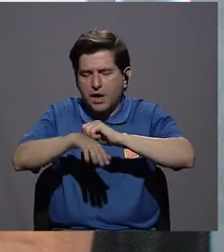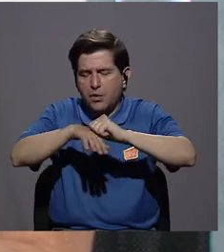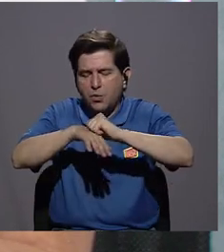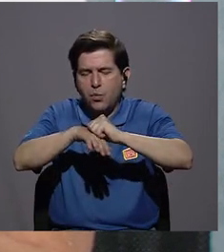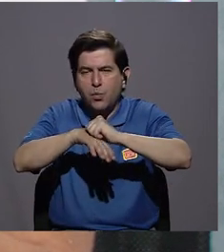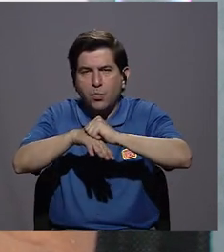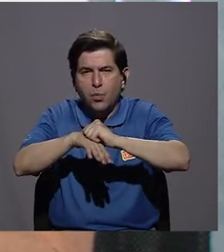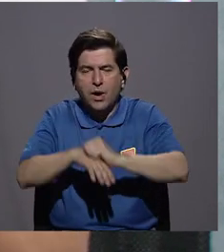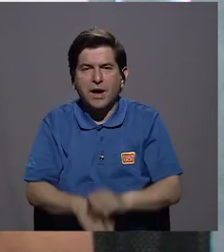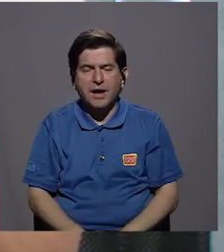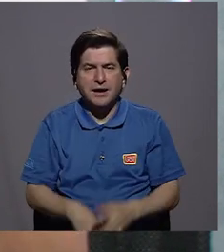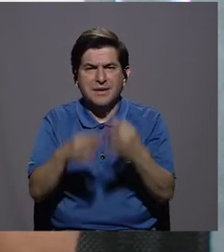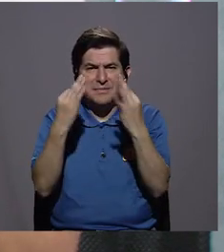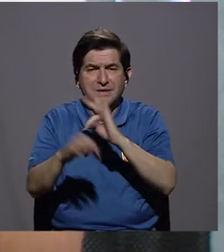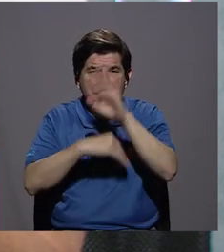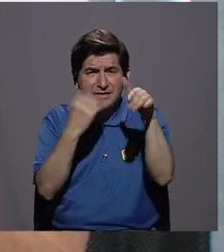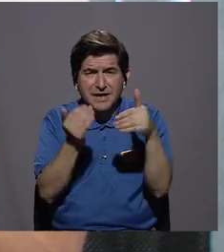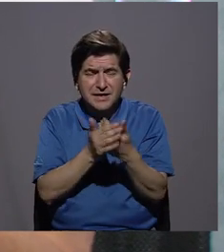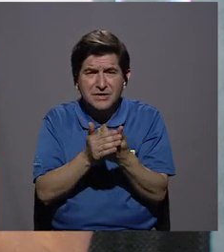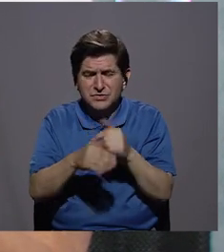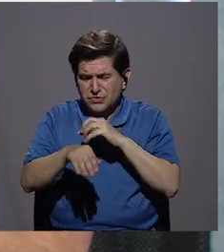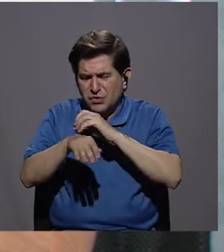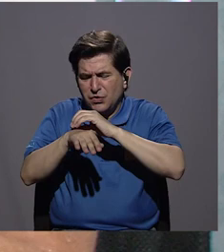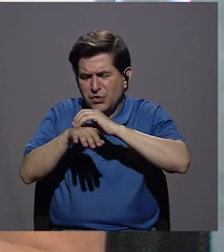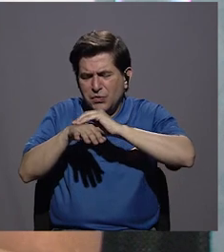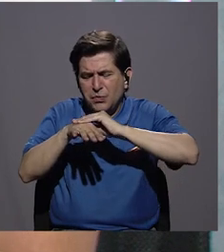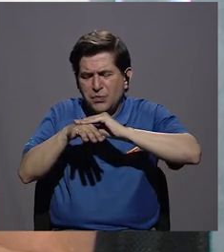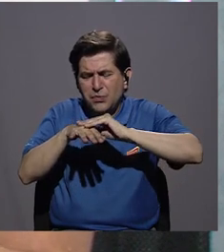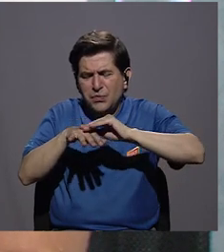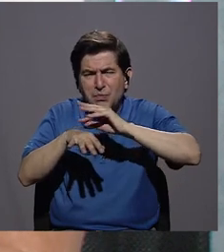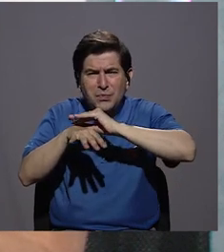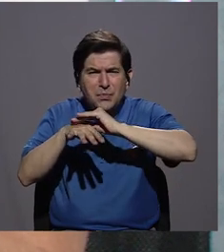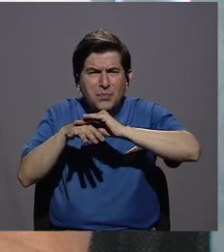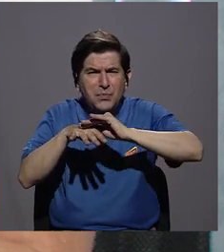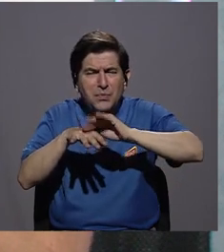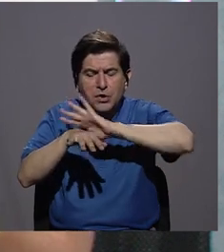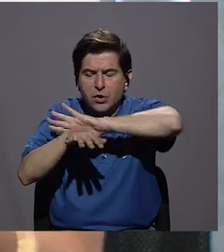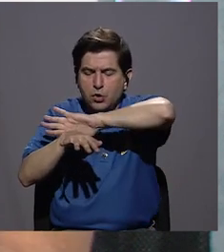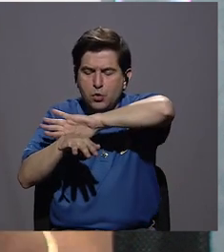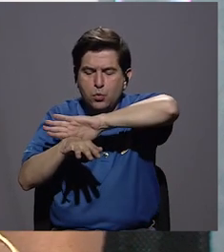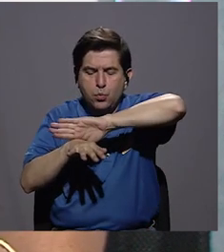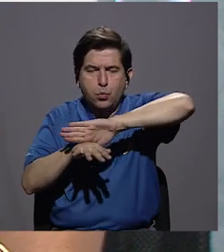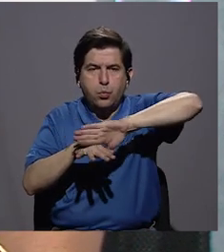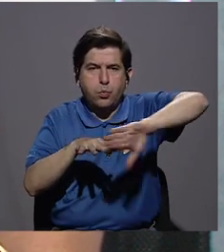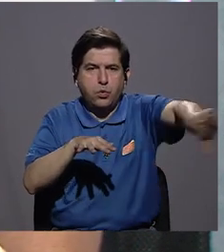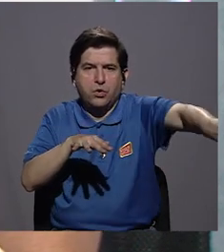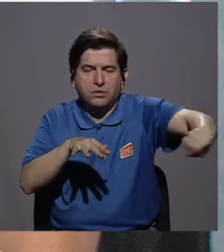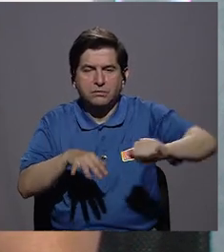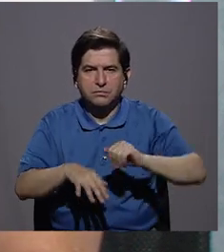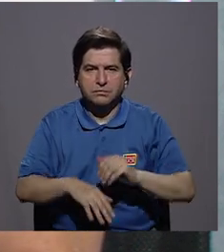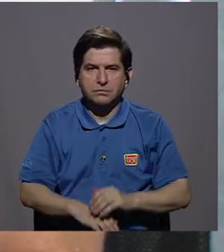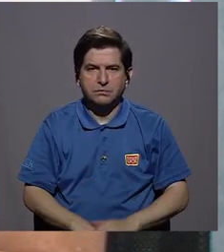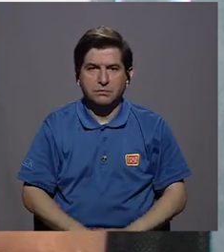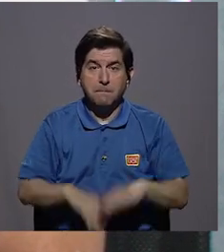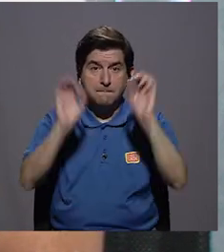con un poquito de presión para que todo lo que son restos de la calle, ¿verdad? De piedritas y todo, salgan. Ajá. Se puede lavar